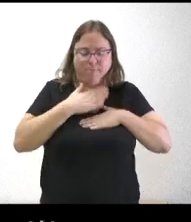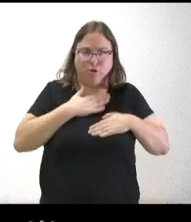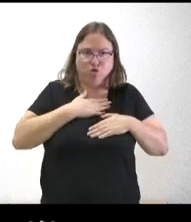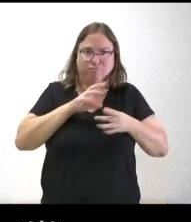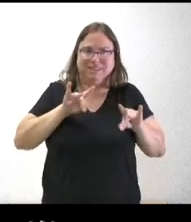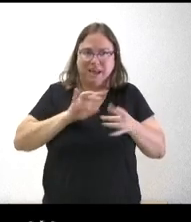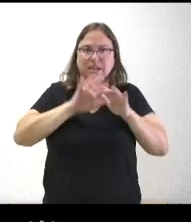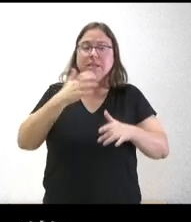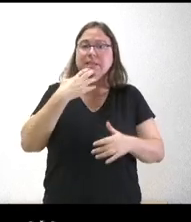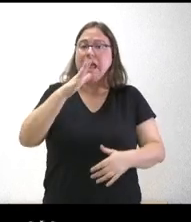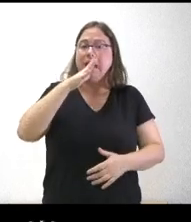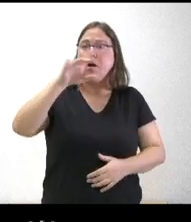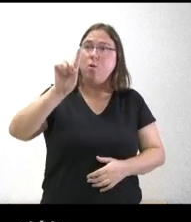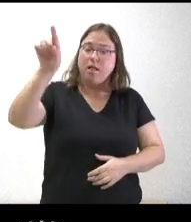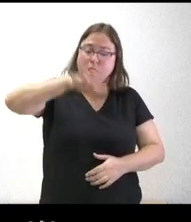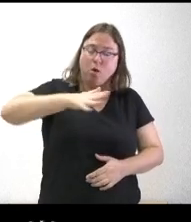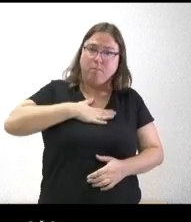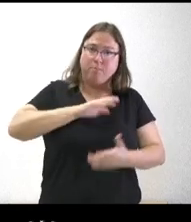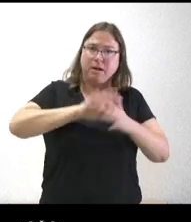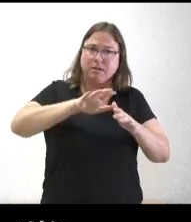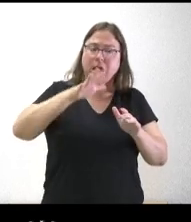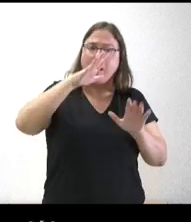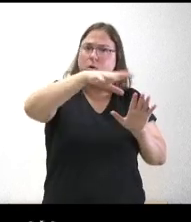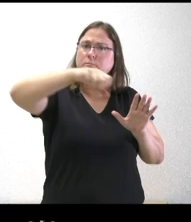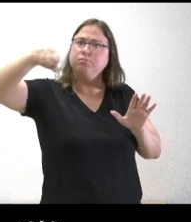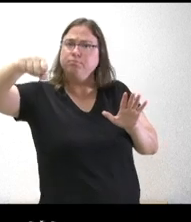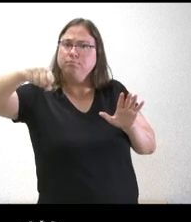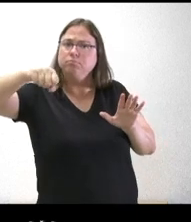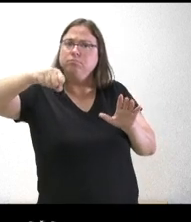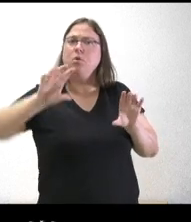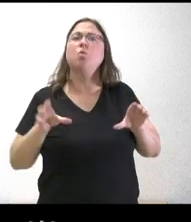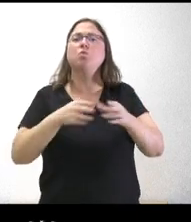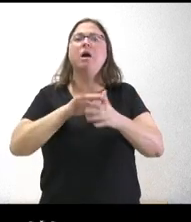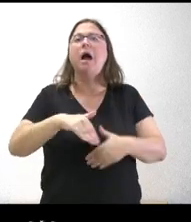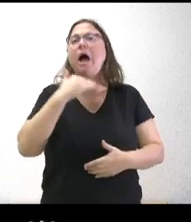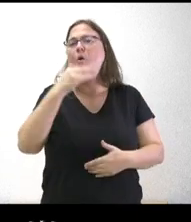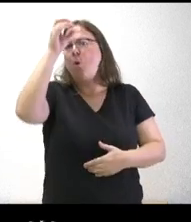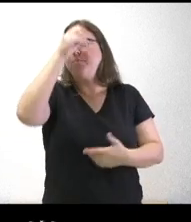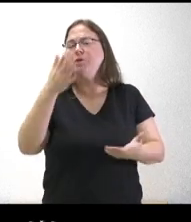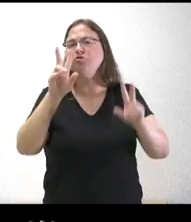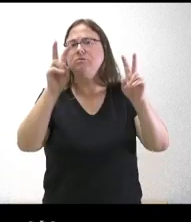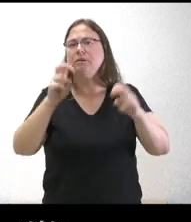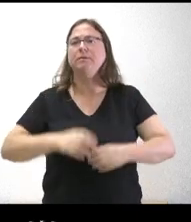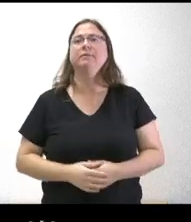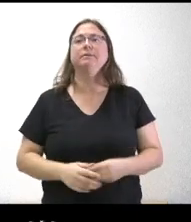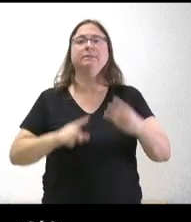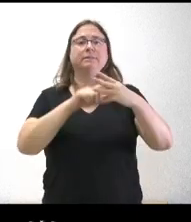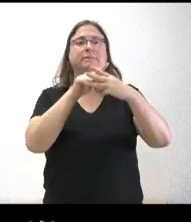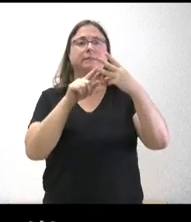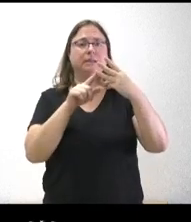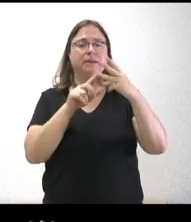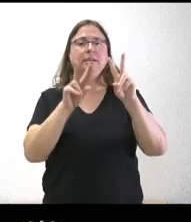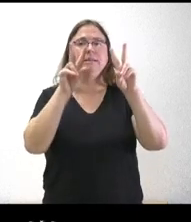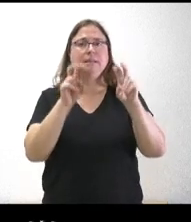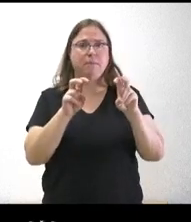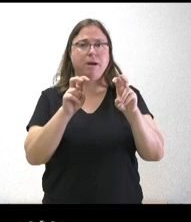León si quieren coger agua en la parte de Castilla y León no sé si la Junta tiene una postura sobre eso esas tres cuestiones sobre